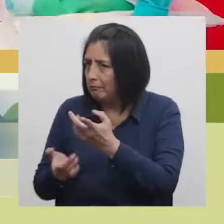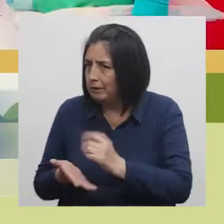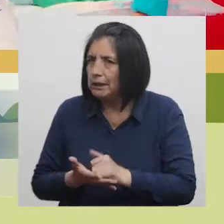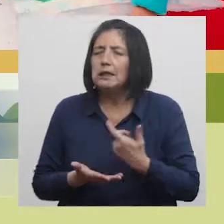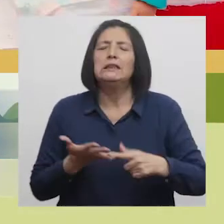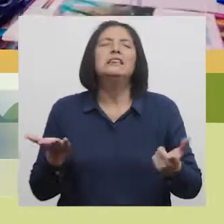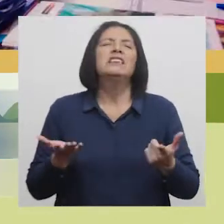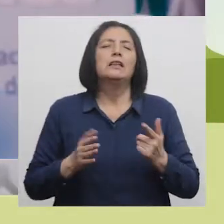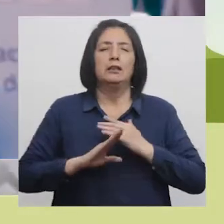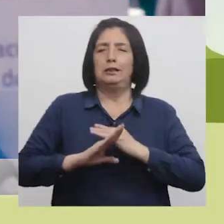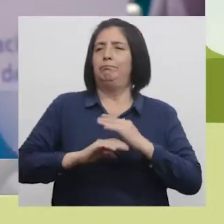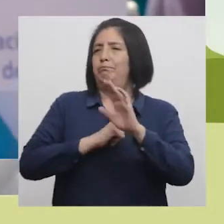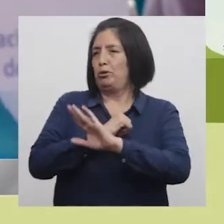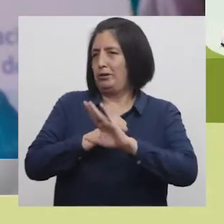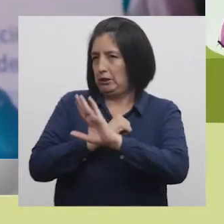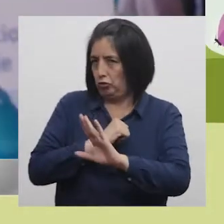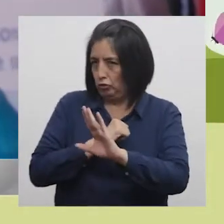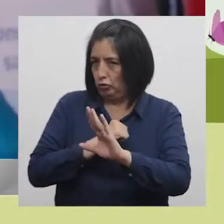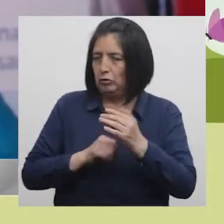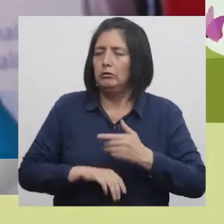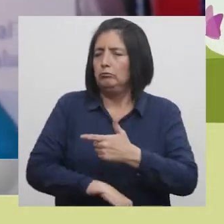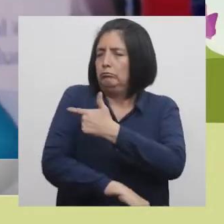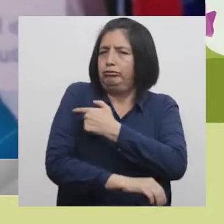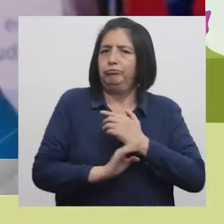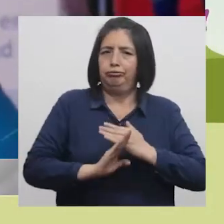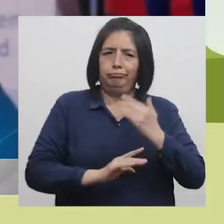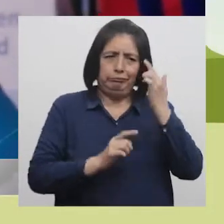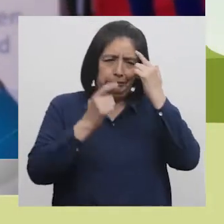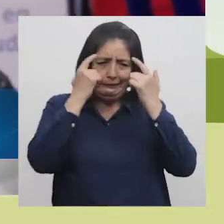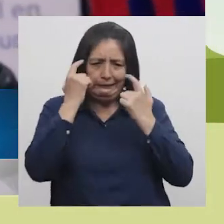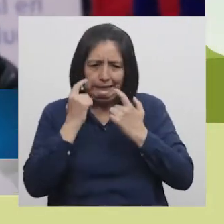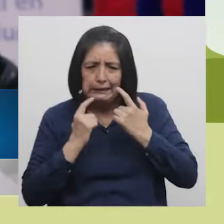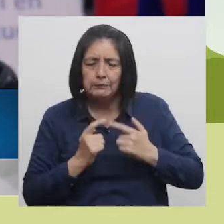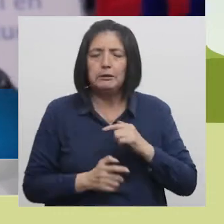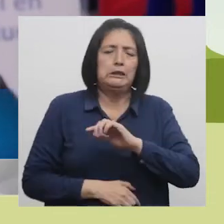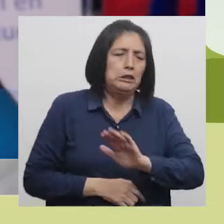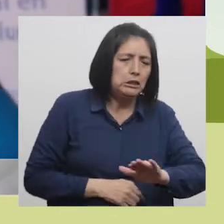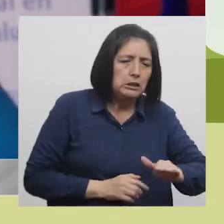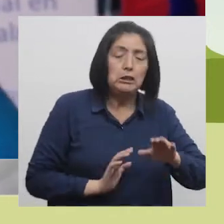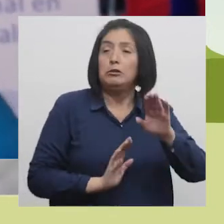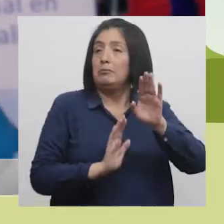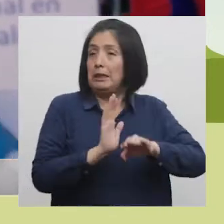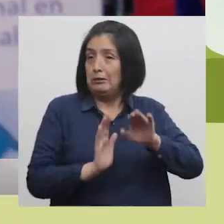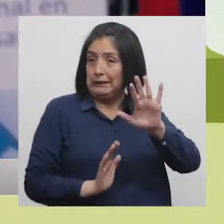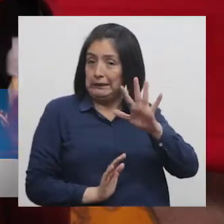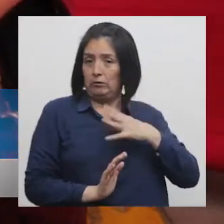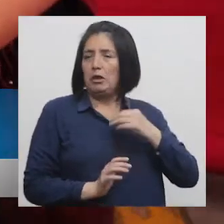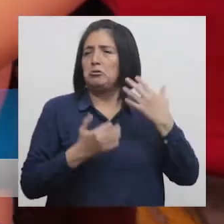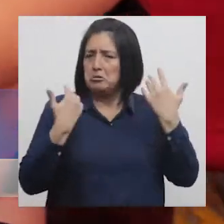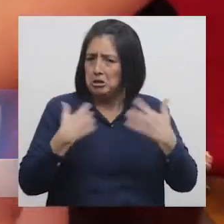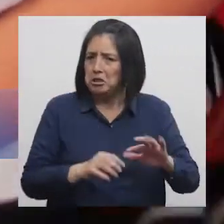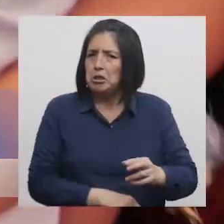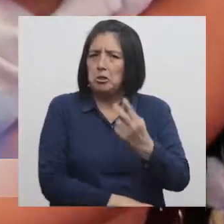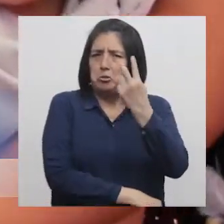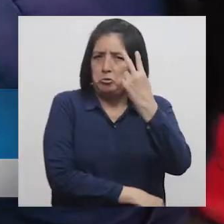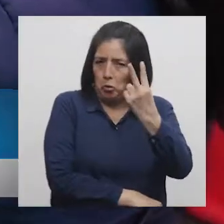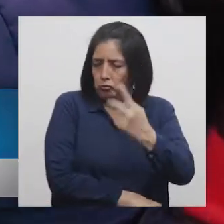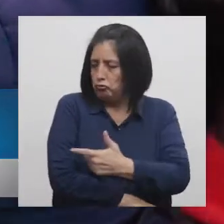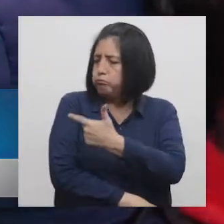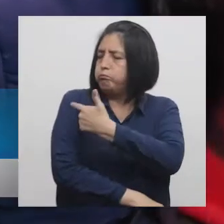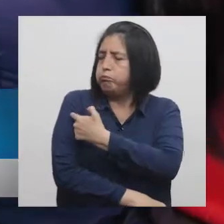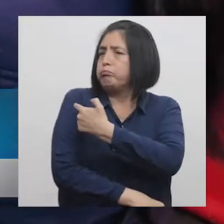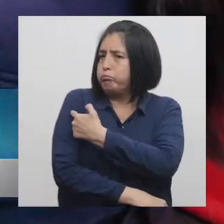las inmunizaciones Contra el sarampión Para que todo niño menor de 5 años Tenga las dos dosis